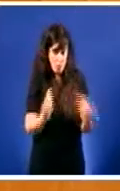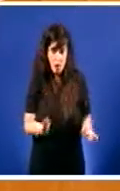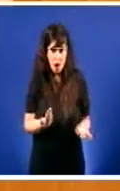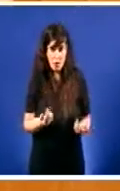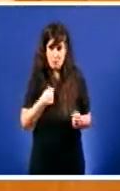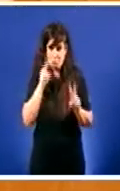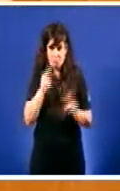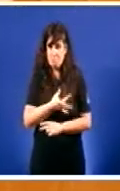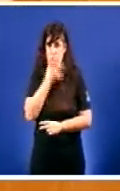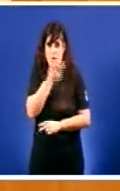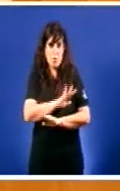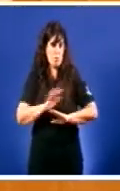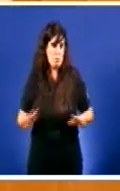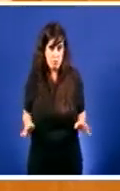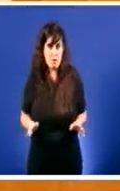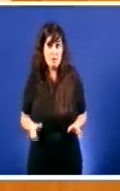señor